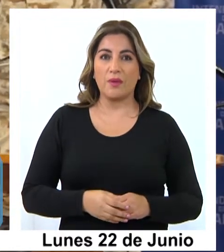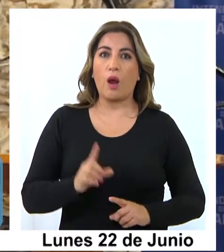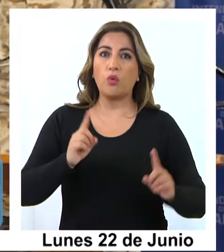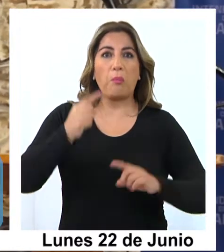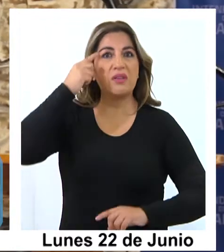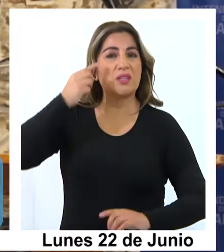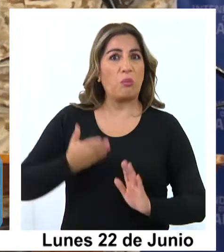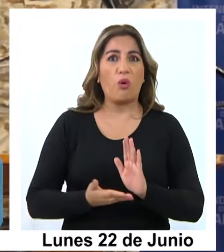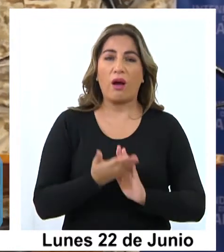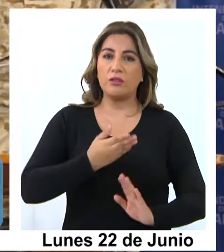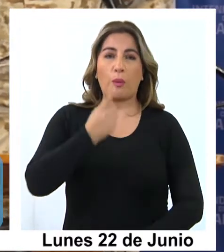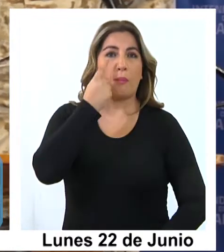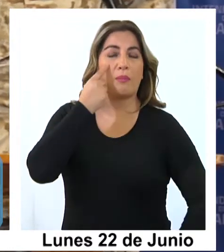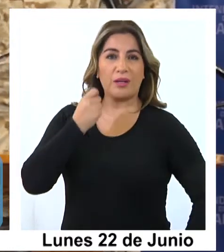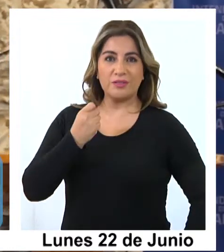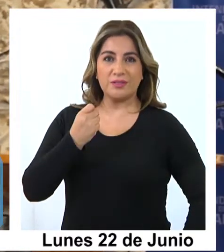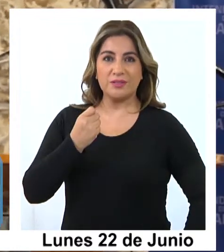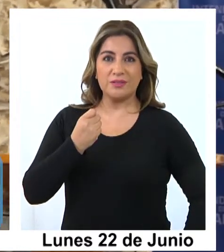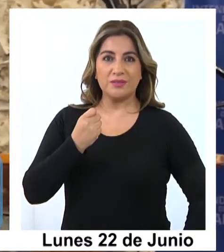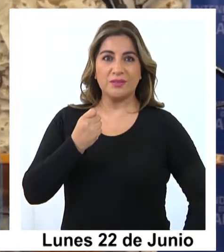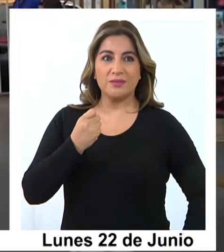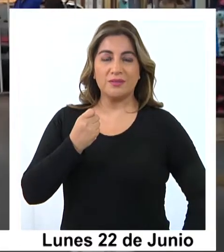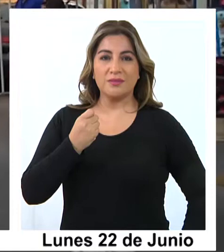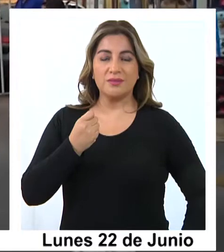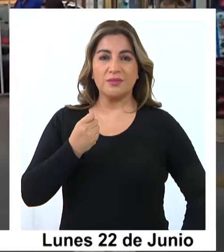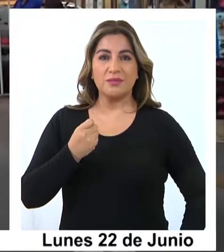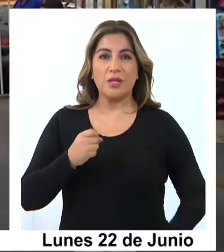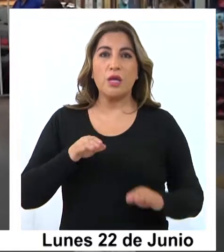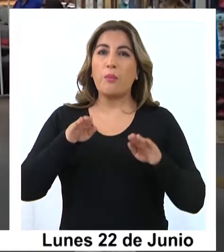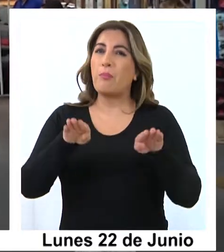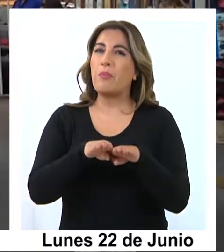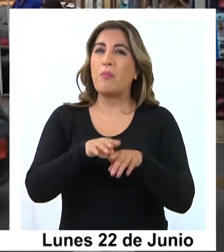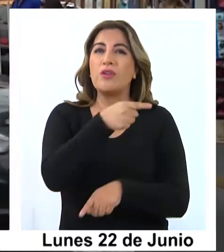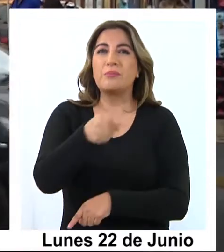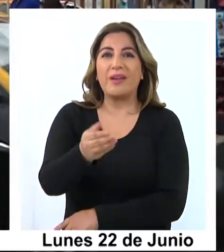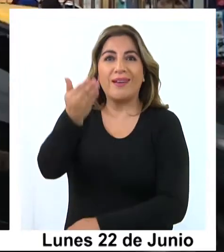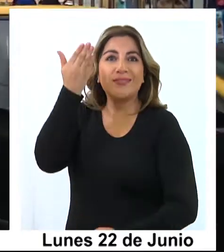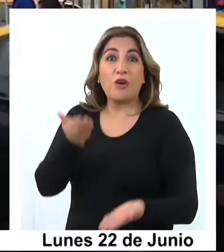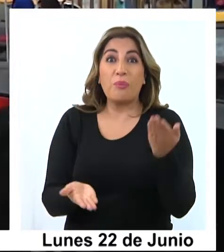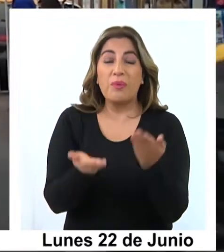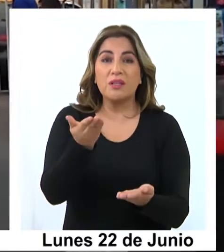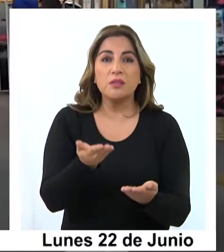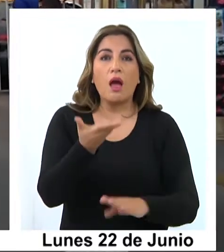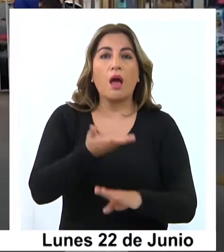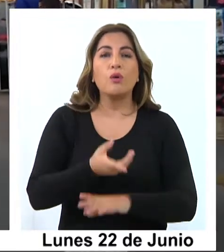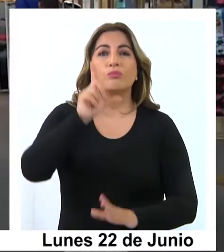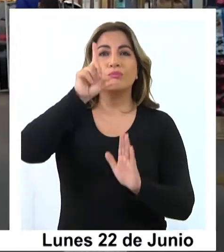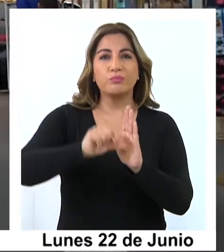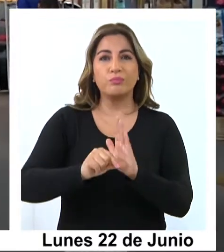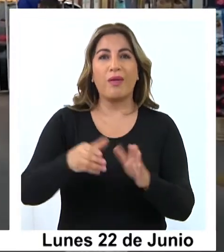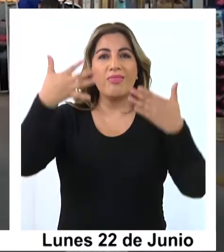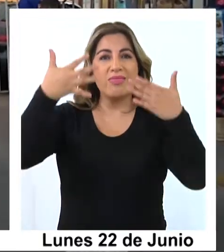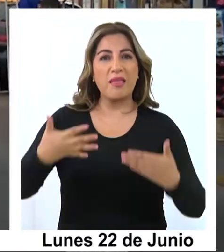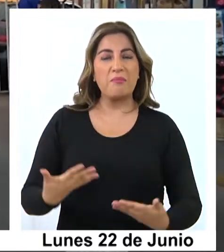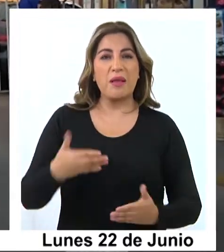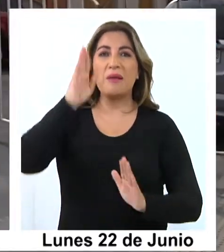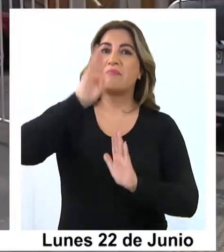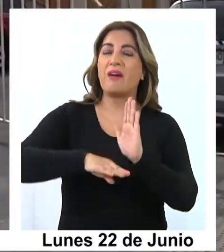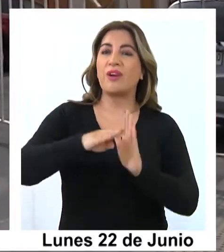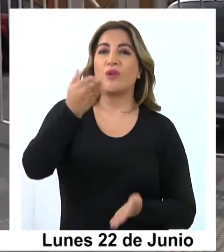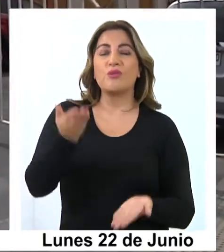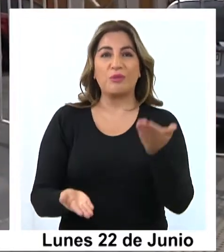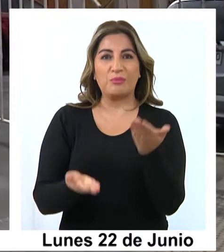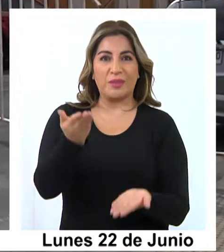alto para los días de igualdad de las semanas anteriores, tuvimos una disminución de casi 10.000 permisos